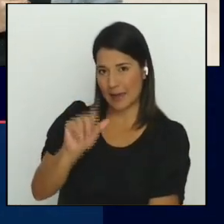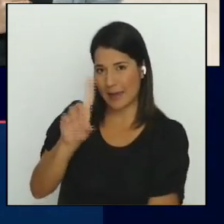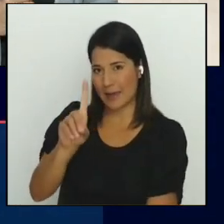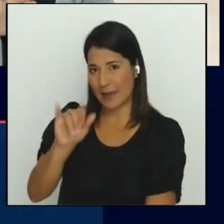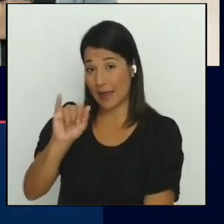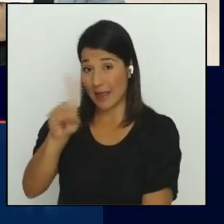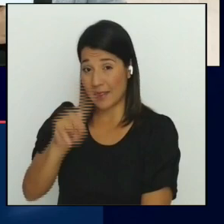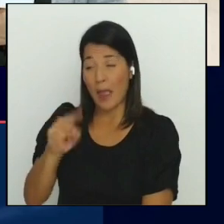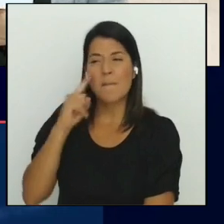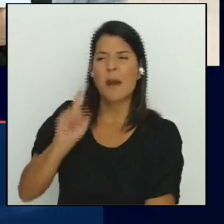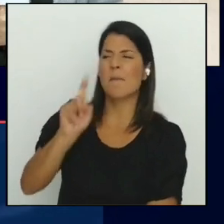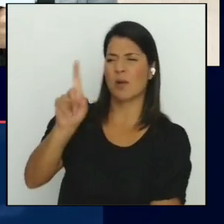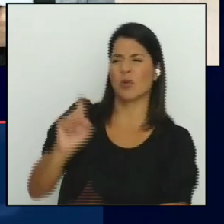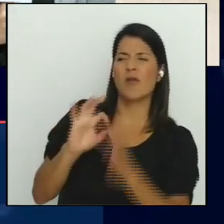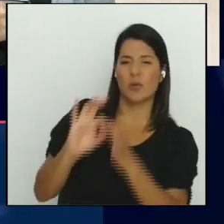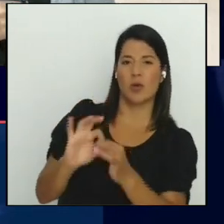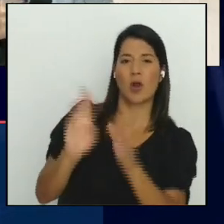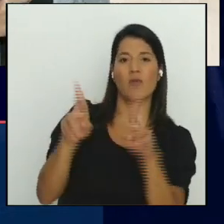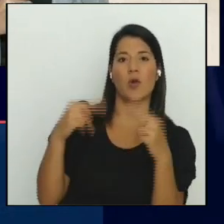seguridad. Veamos.